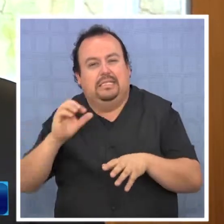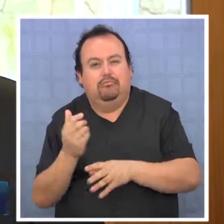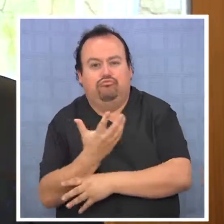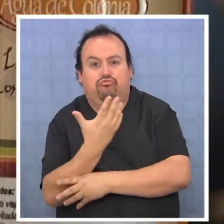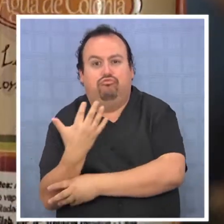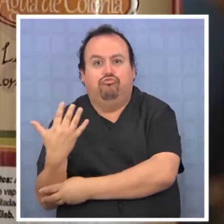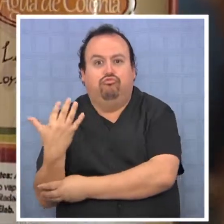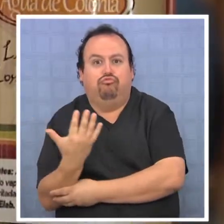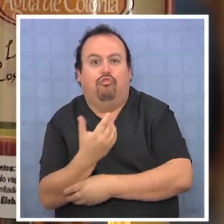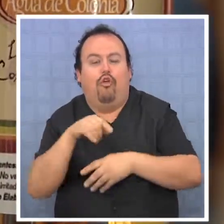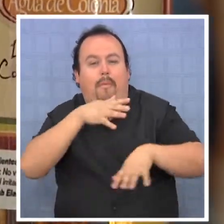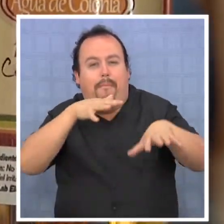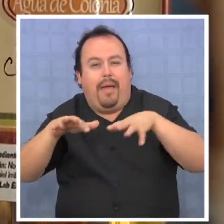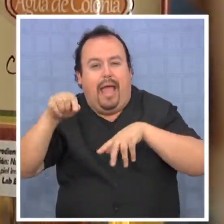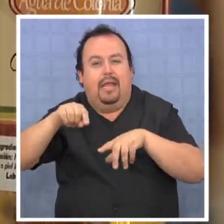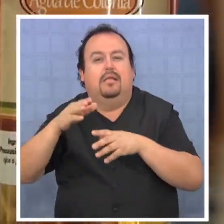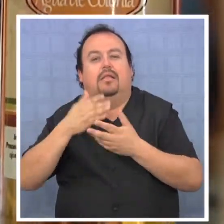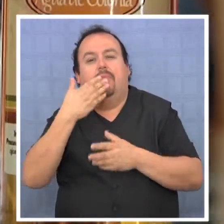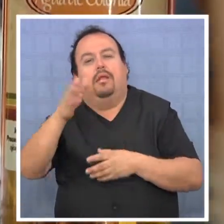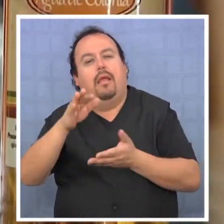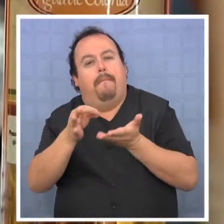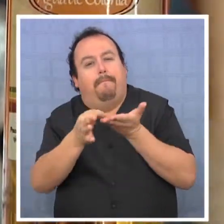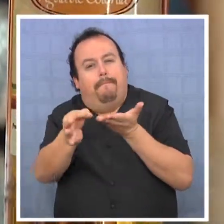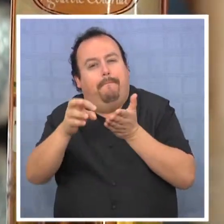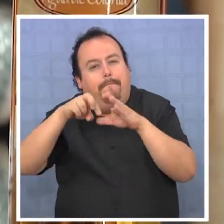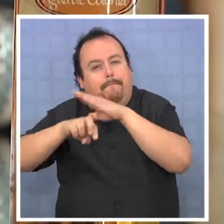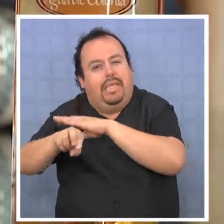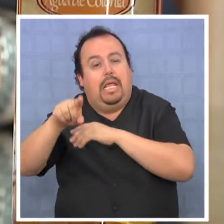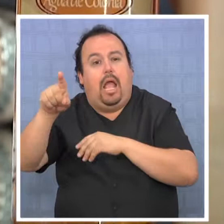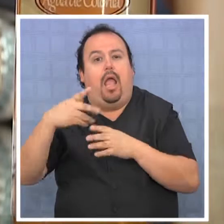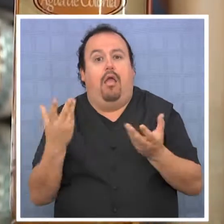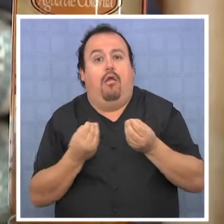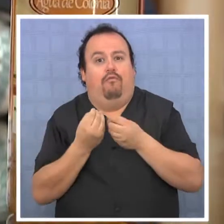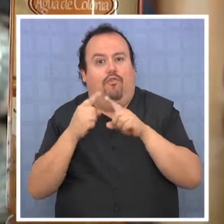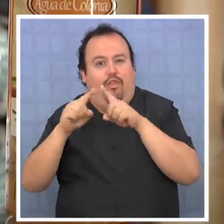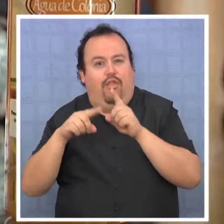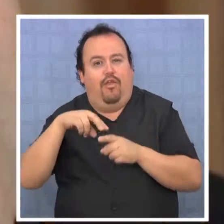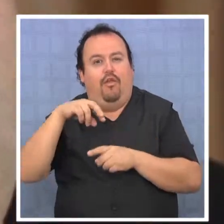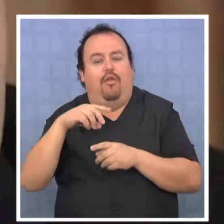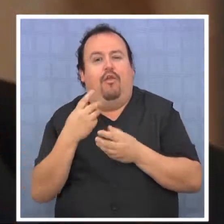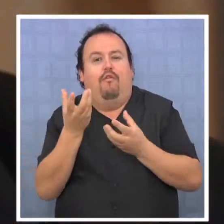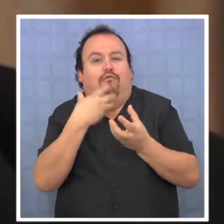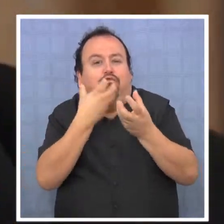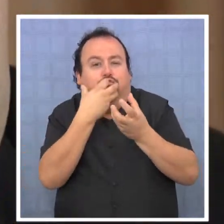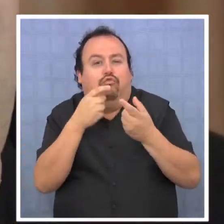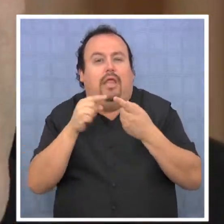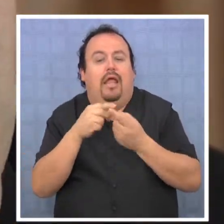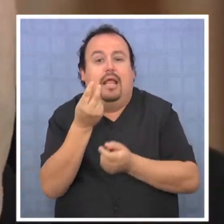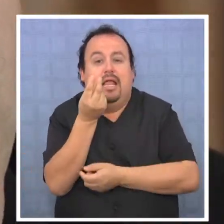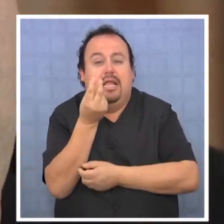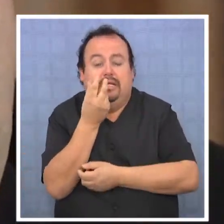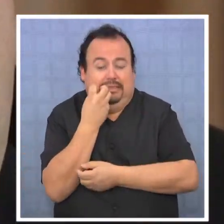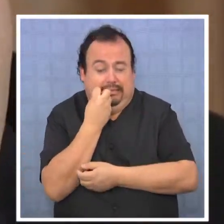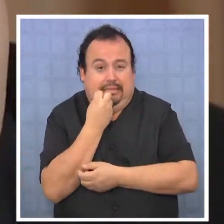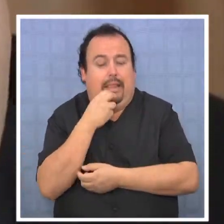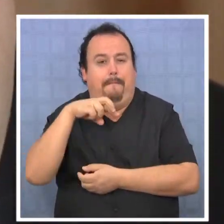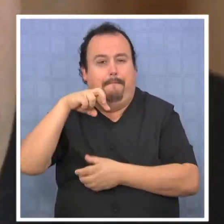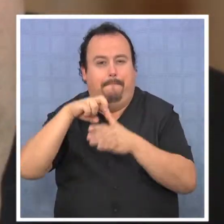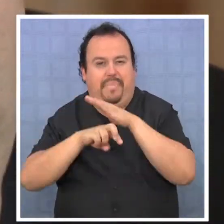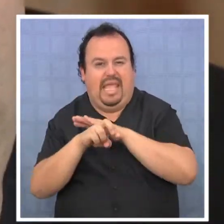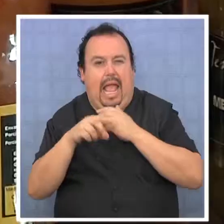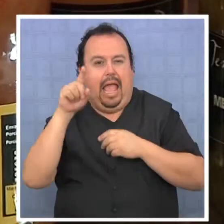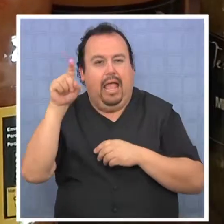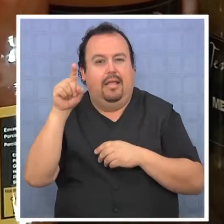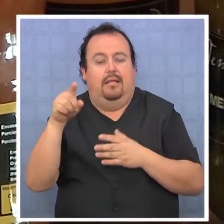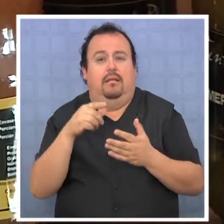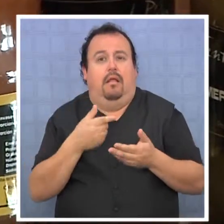También en pica hemos hecho un trabajo bastante interesante y queremos trabajar con los dátiles y con el limón de pica, que actualmente no